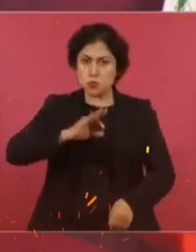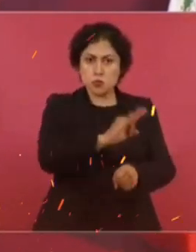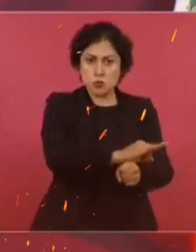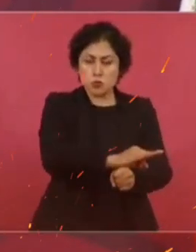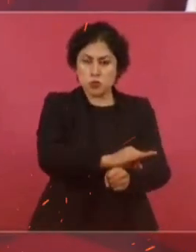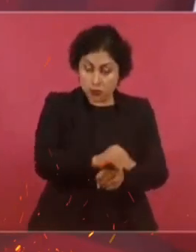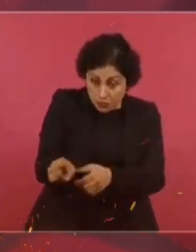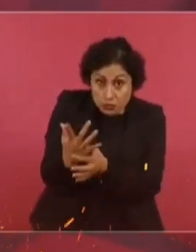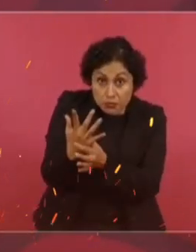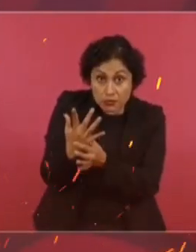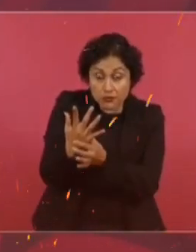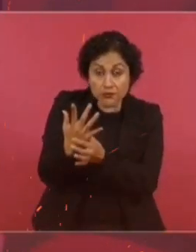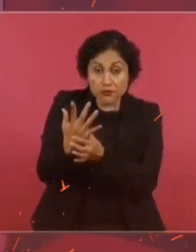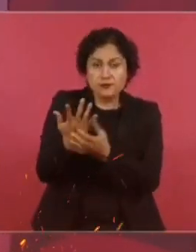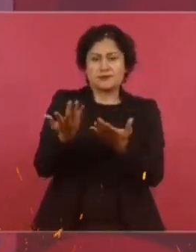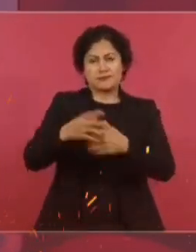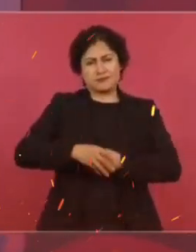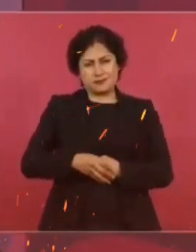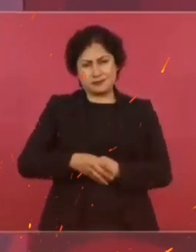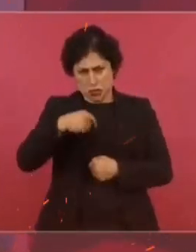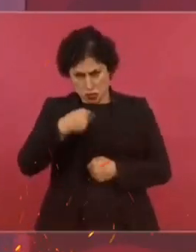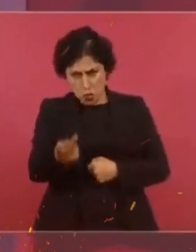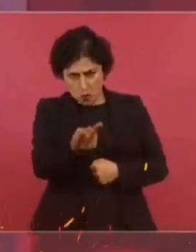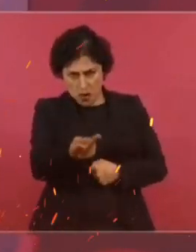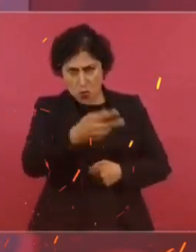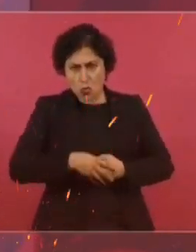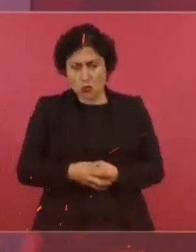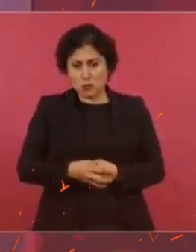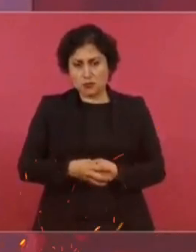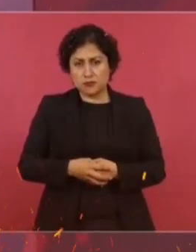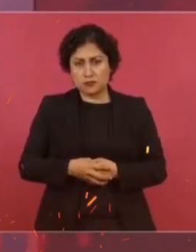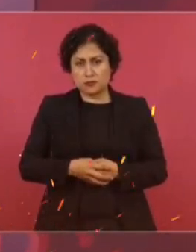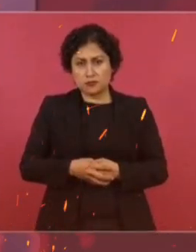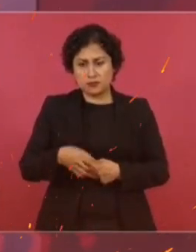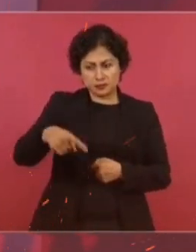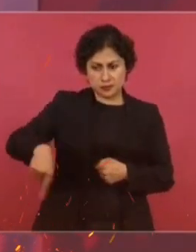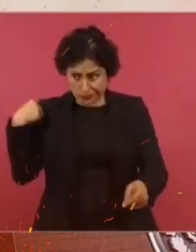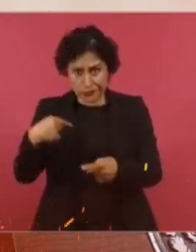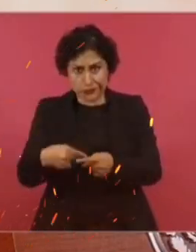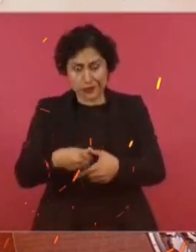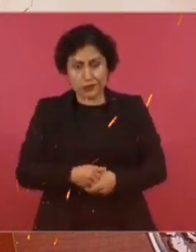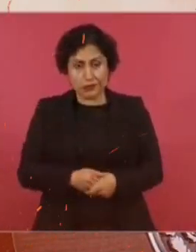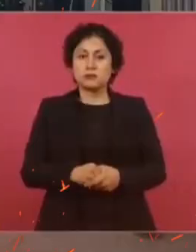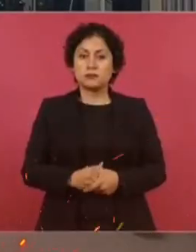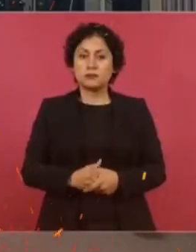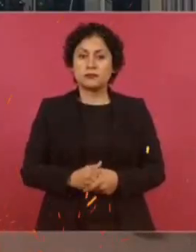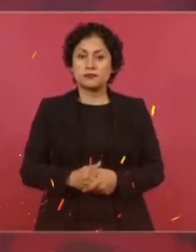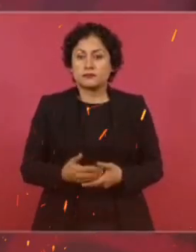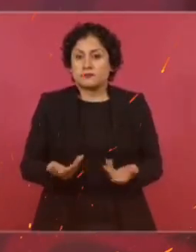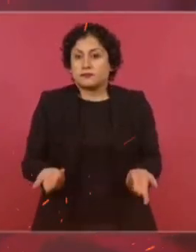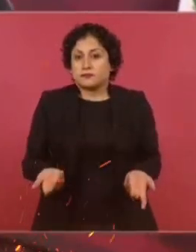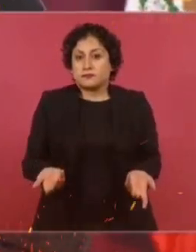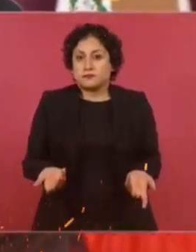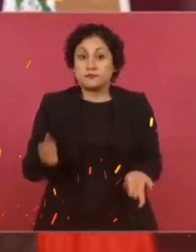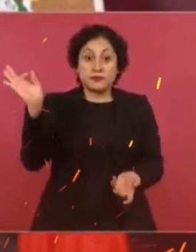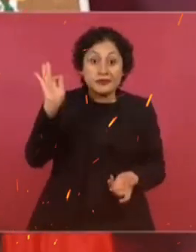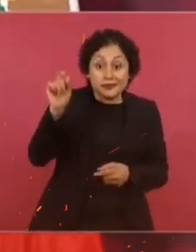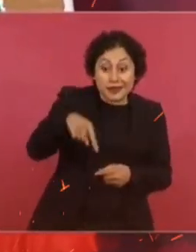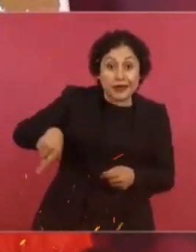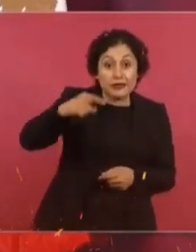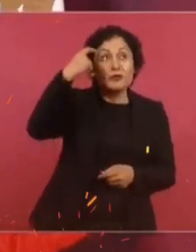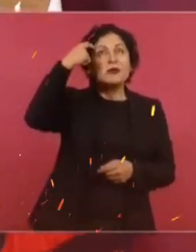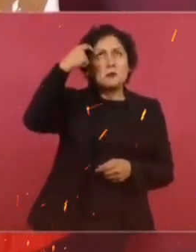Entonces la pregunta es ¿Creen ustedes realmente que imparten justicia? ¿Curan justicia? Porque a lo mejor sí están con esa idea.